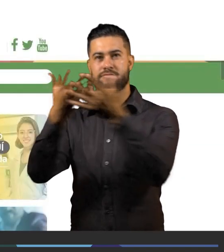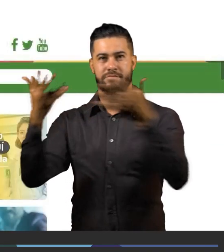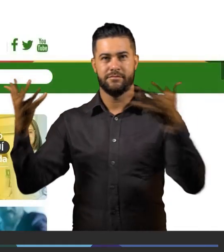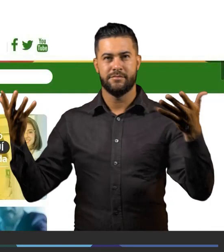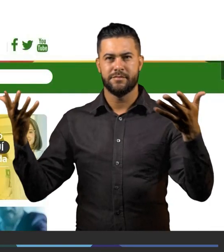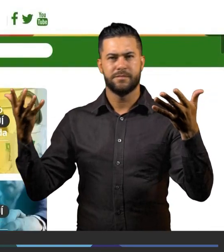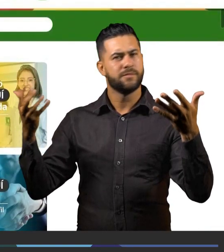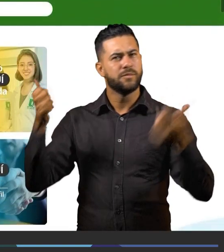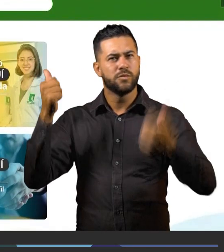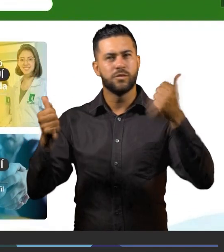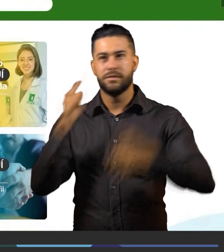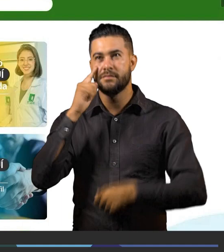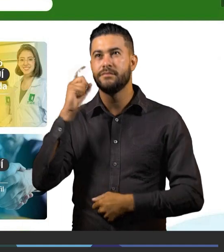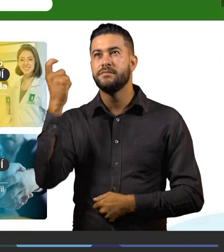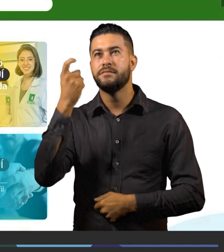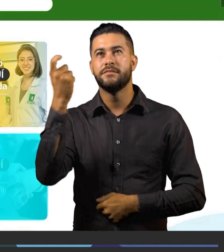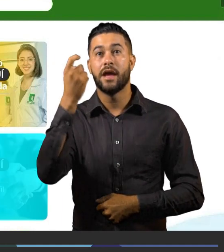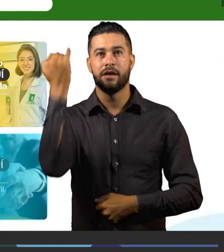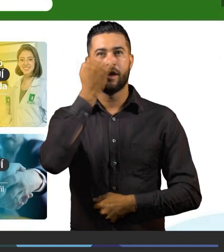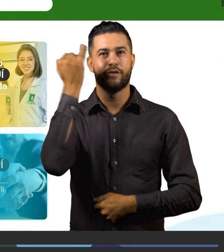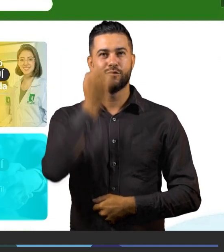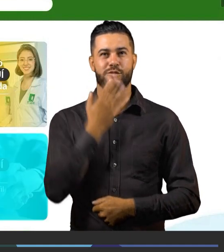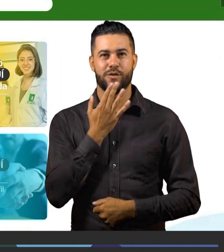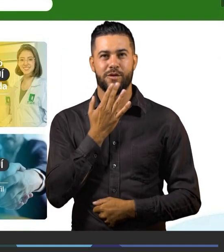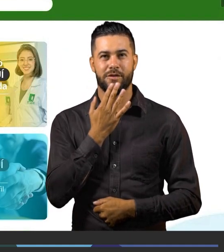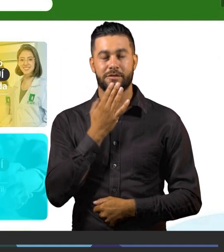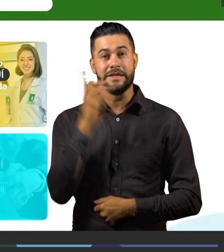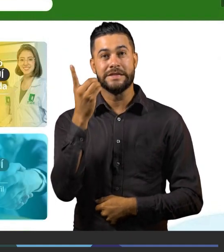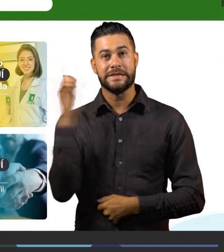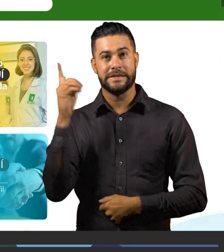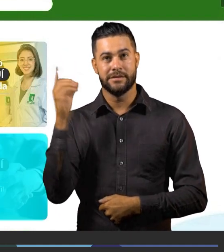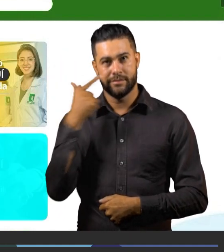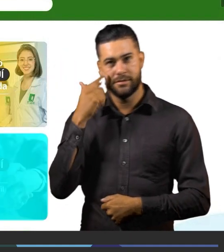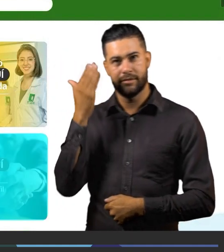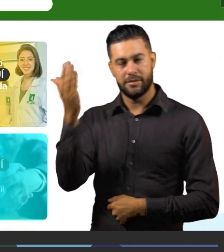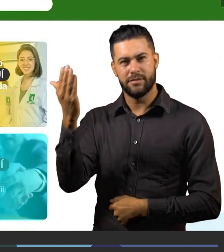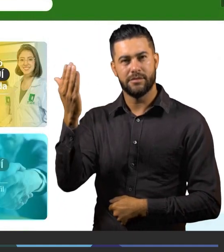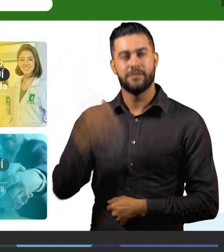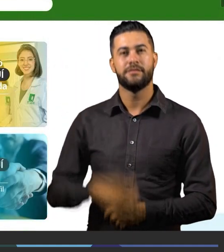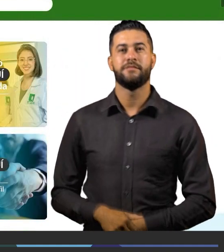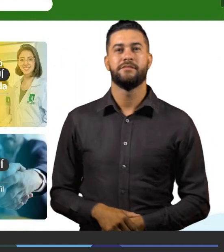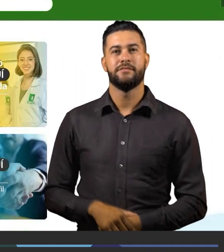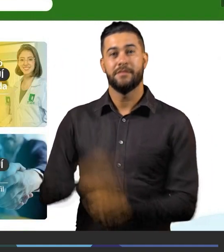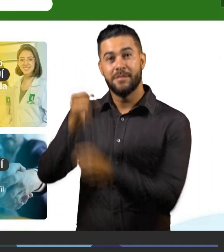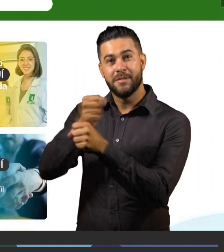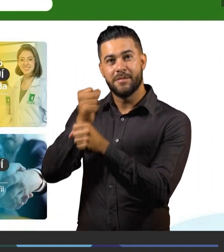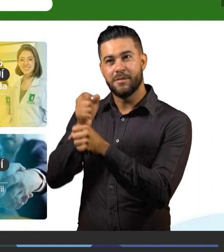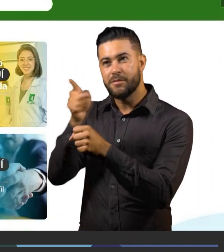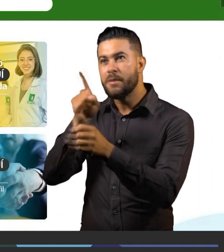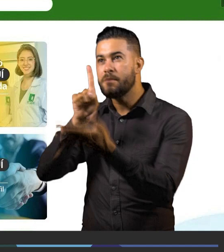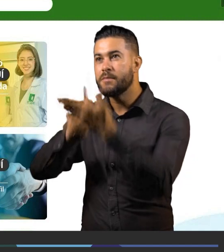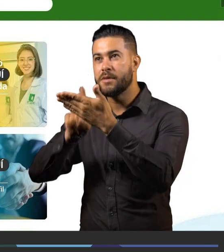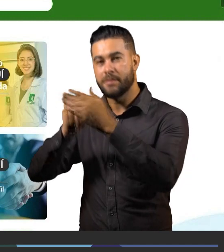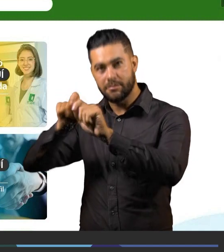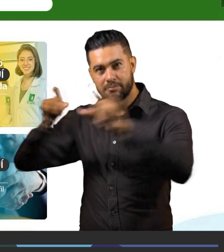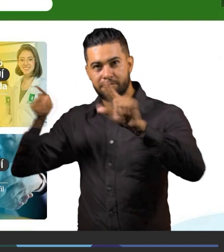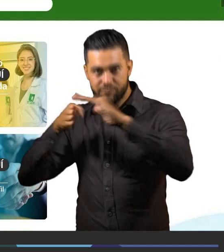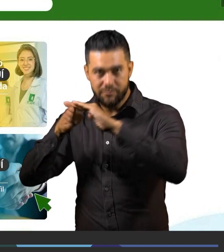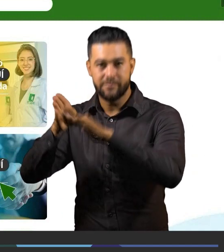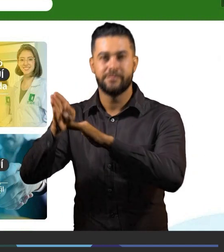Allí podrás ubicar la imagen azul, al lado derecho. Empleador, registre aquí sus vacantes.